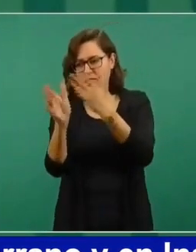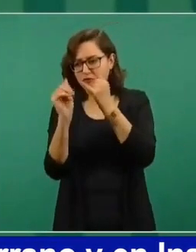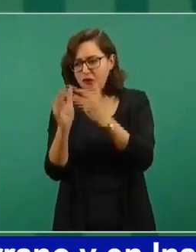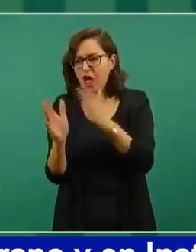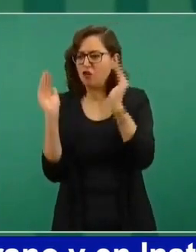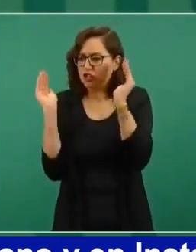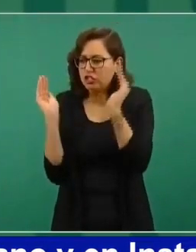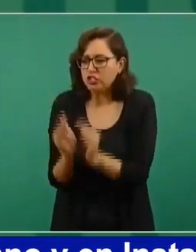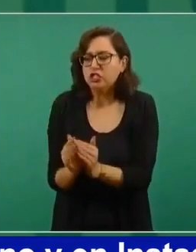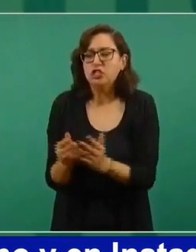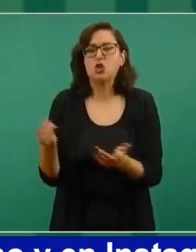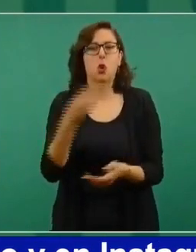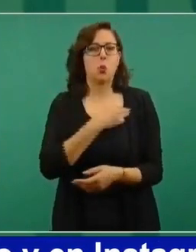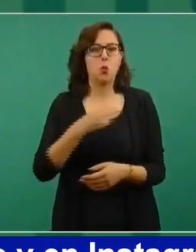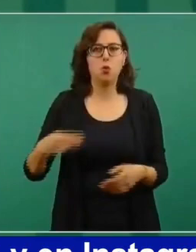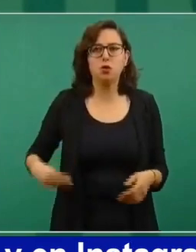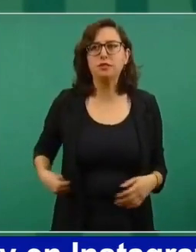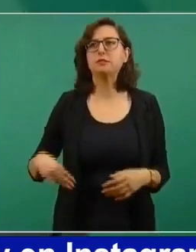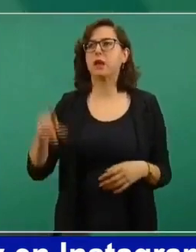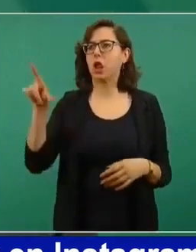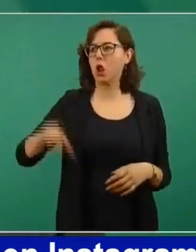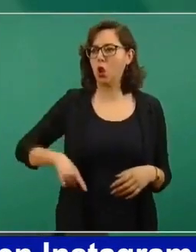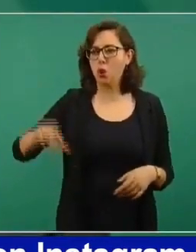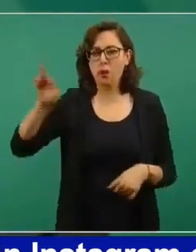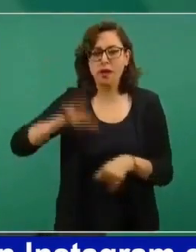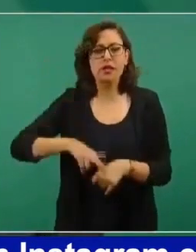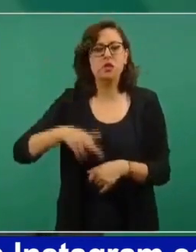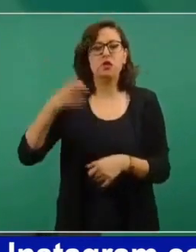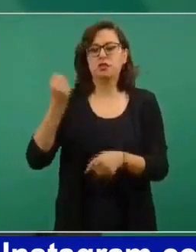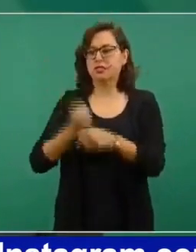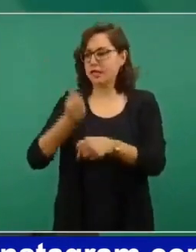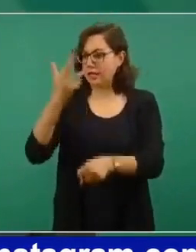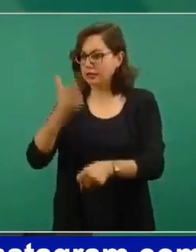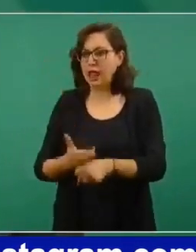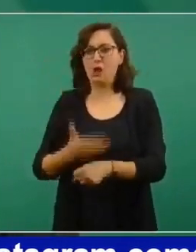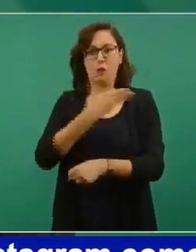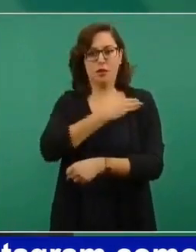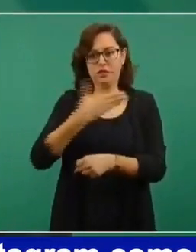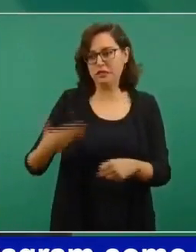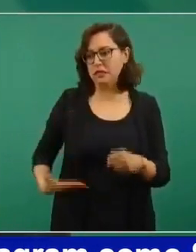presidente municipal, un gobernador, un secretario, el propio presidente.